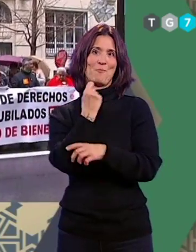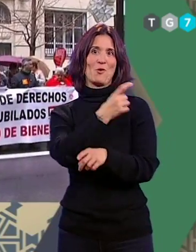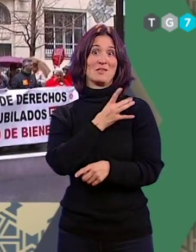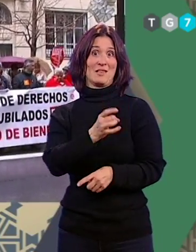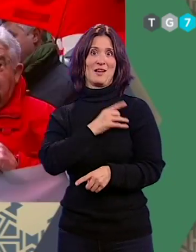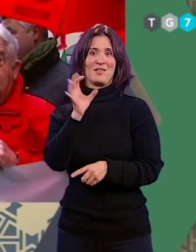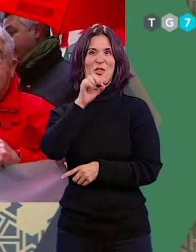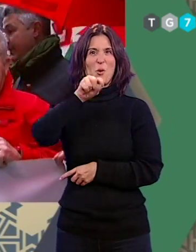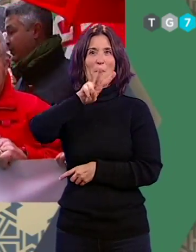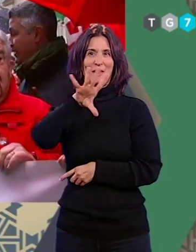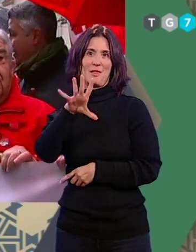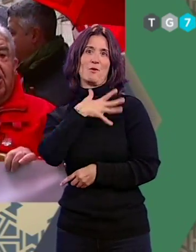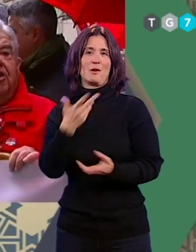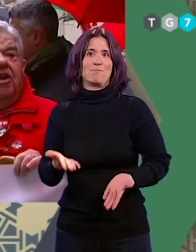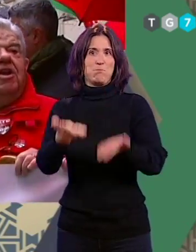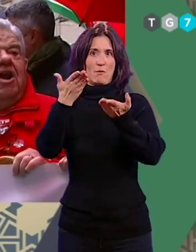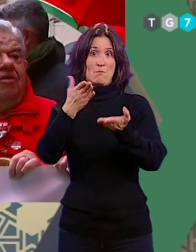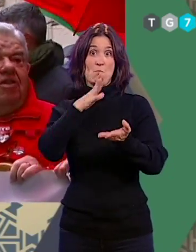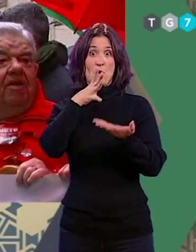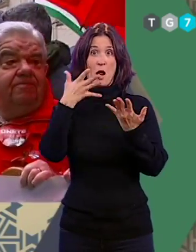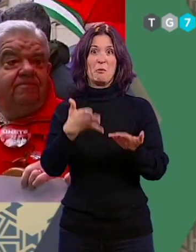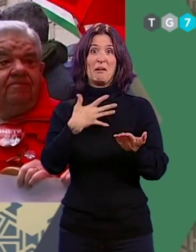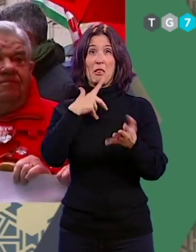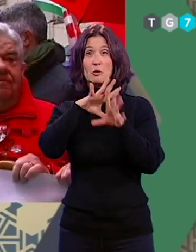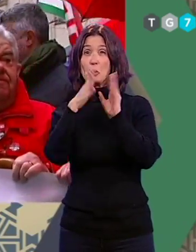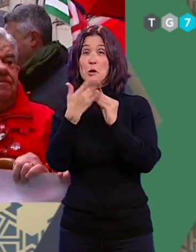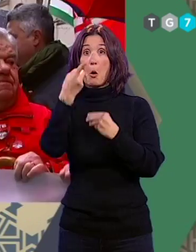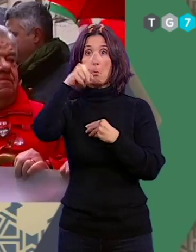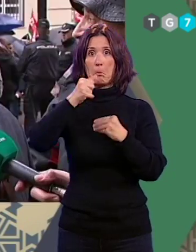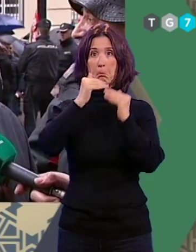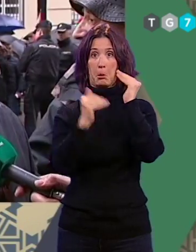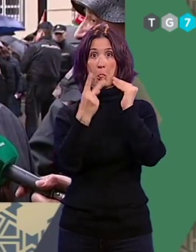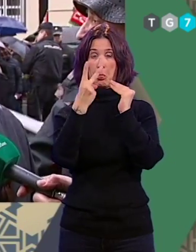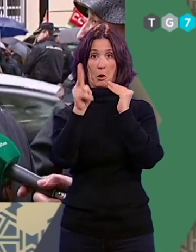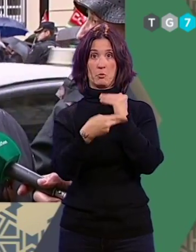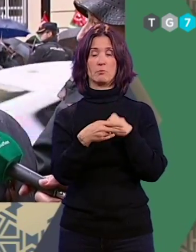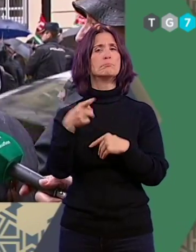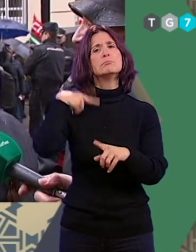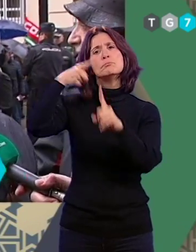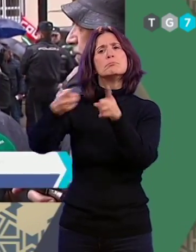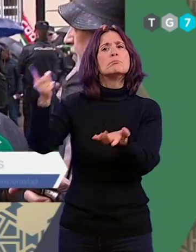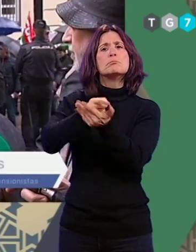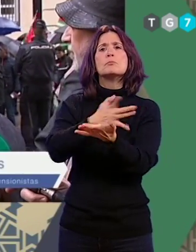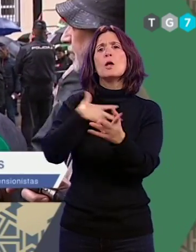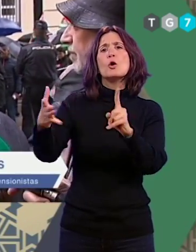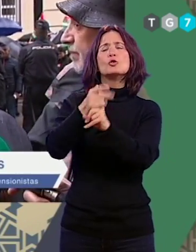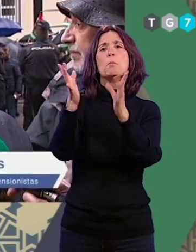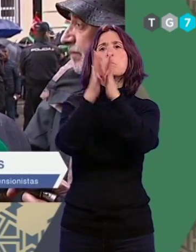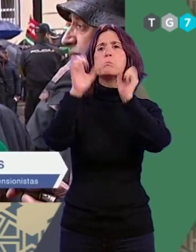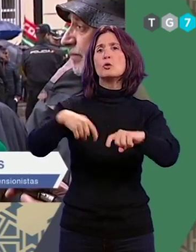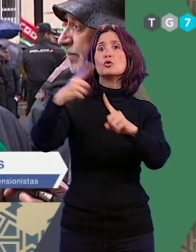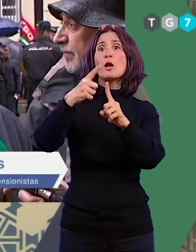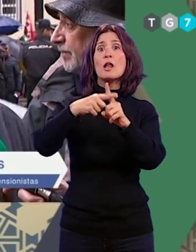en las pensiones, lo que se traduce en menos de dos euros de media al mes. Que vuelvan a los pastos de Toledo y que las pensiones se